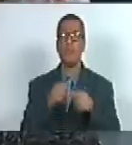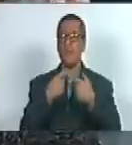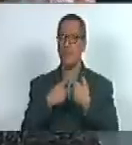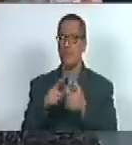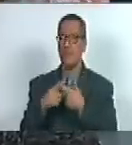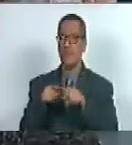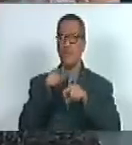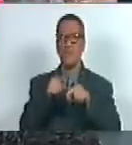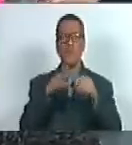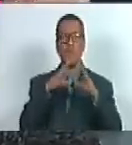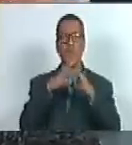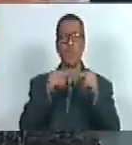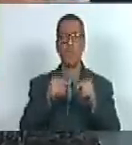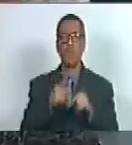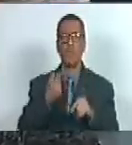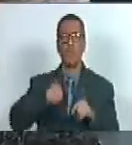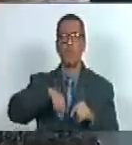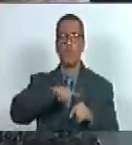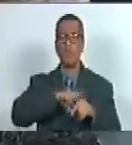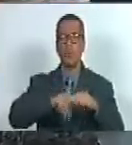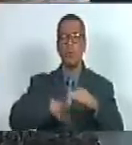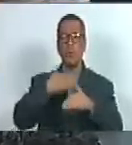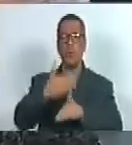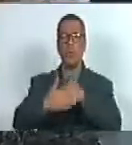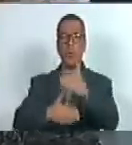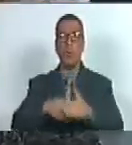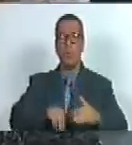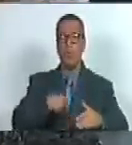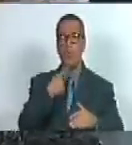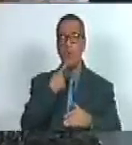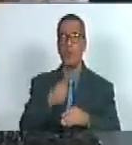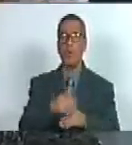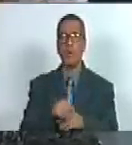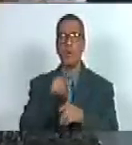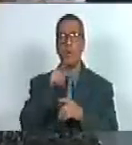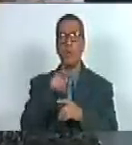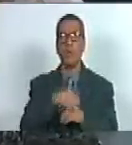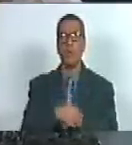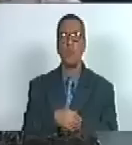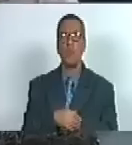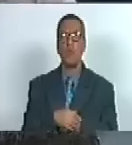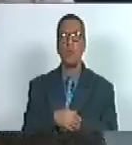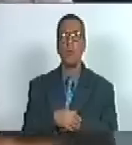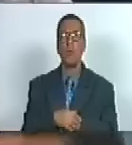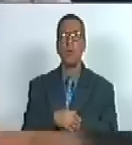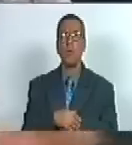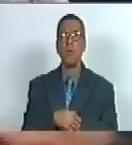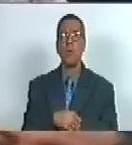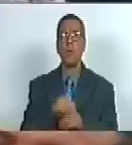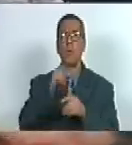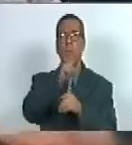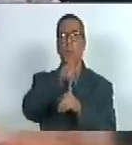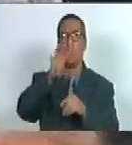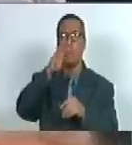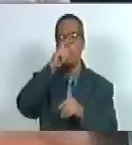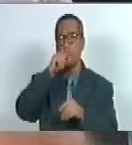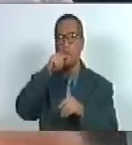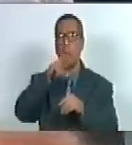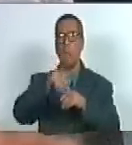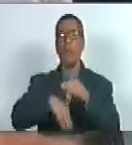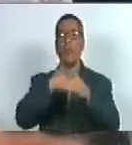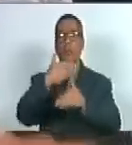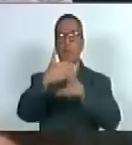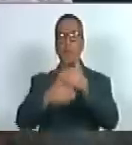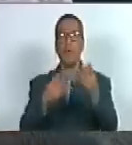independientemente de todo lo que hemos avanzado y suelo decir que en estos 24 años hemos avanzado